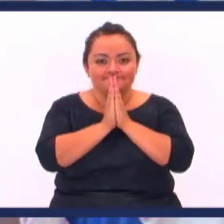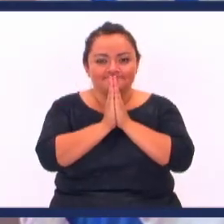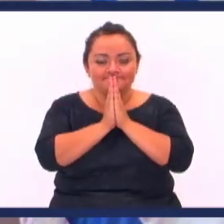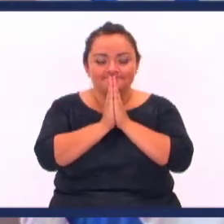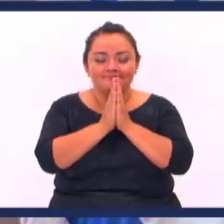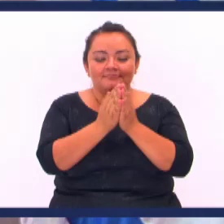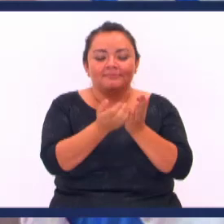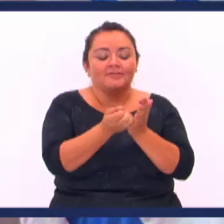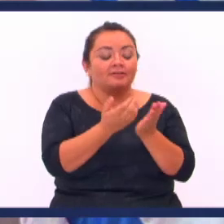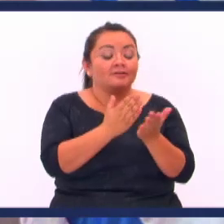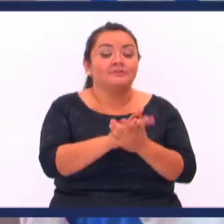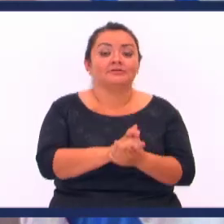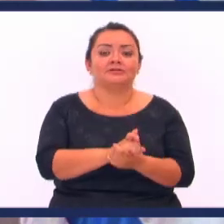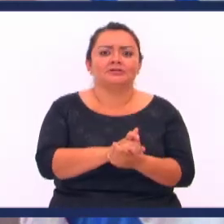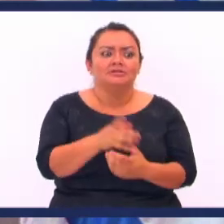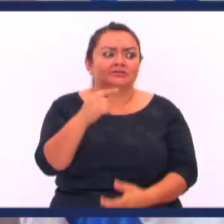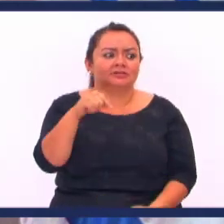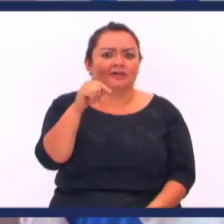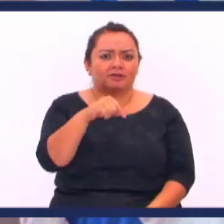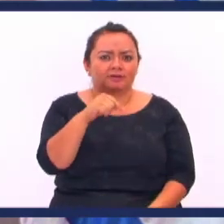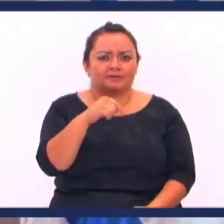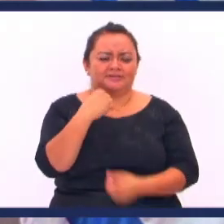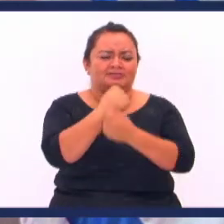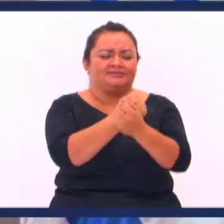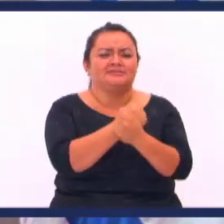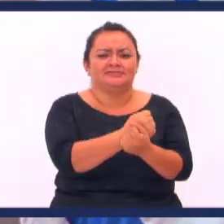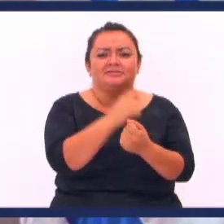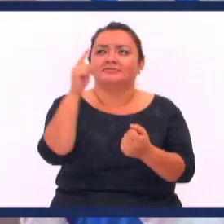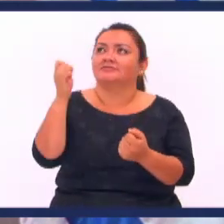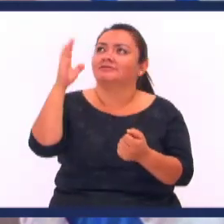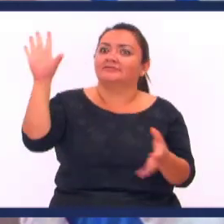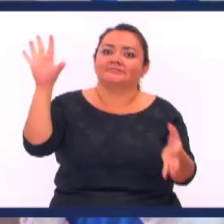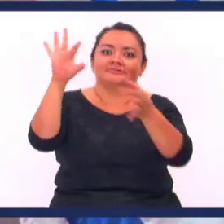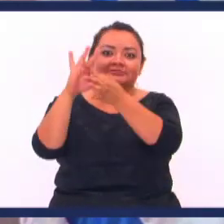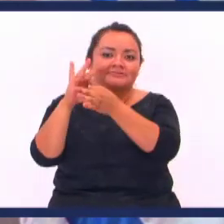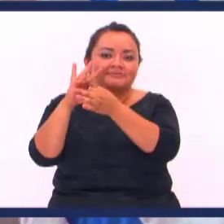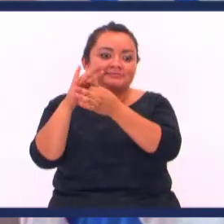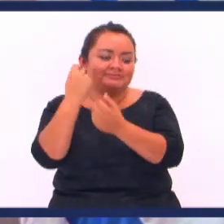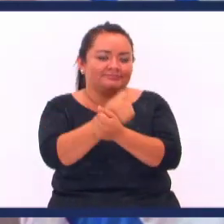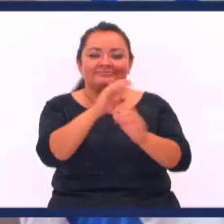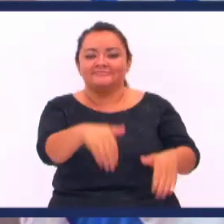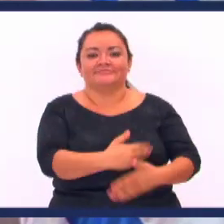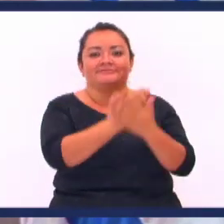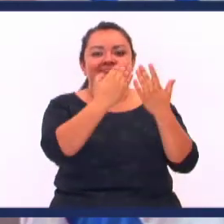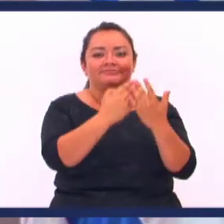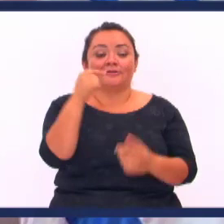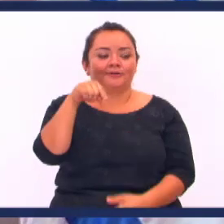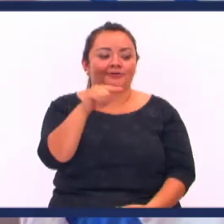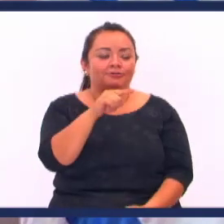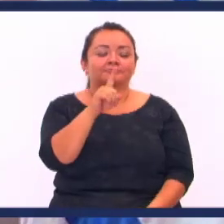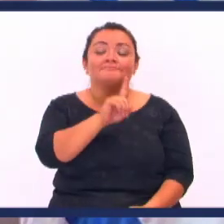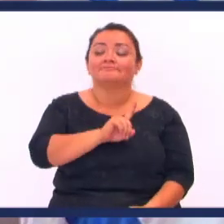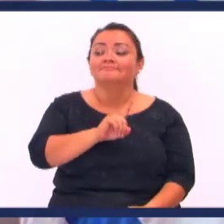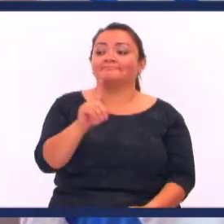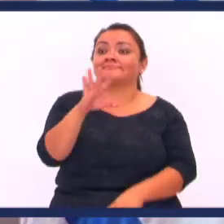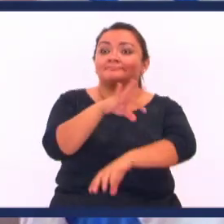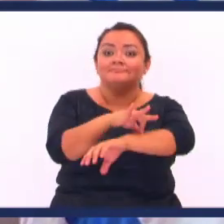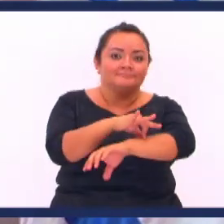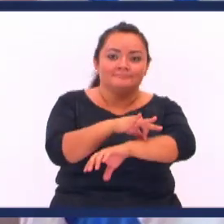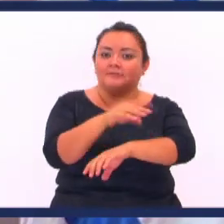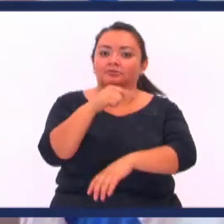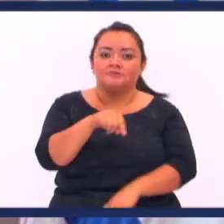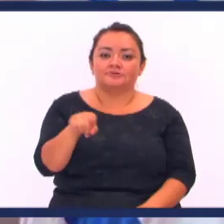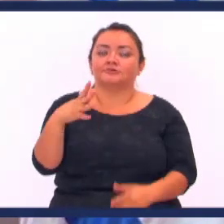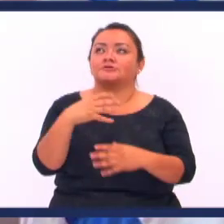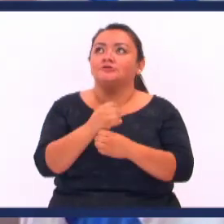Ahora pues ninguna condenación hay para los que están en Cristo Jesús Los que no andan conforme a la carne